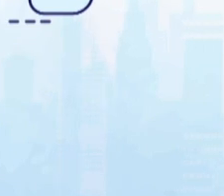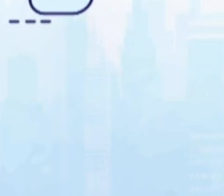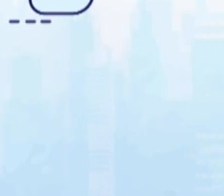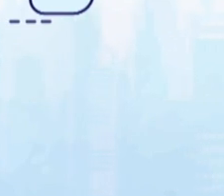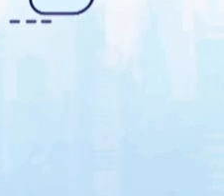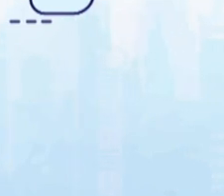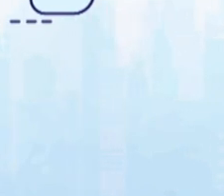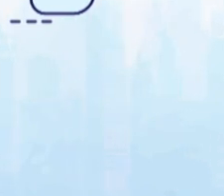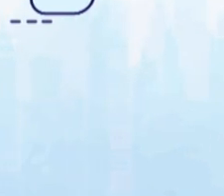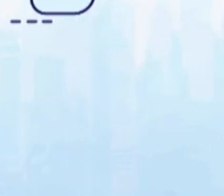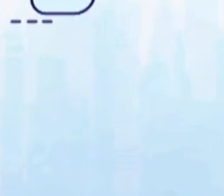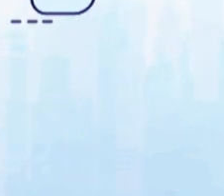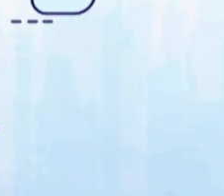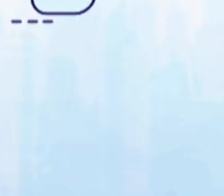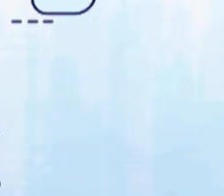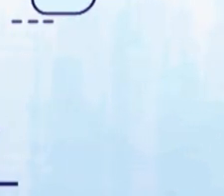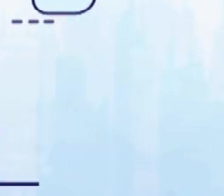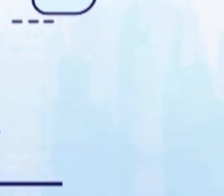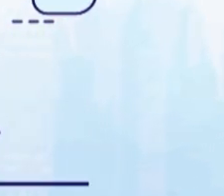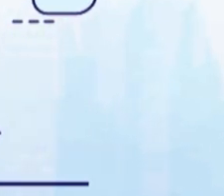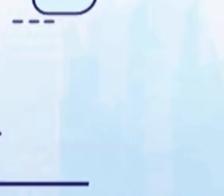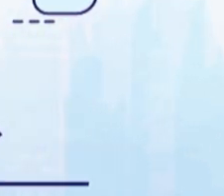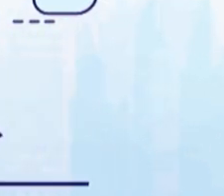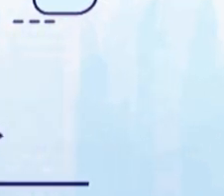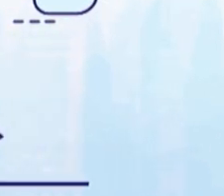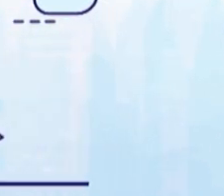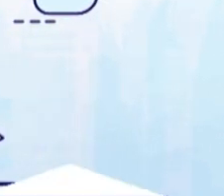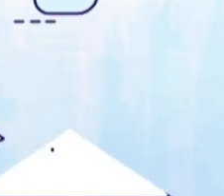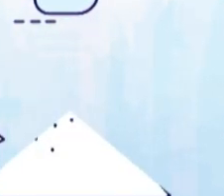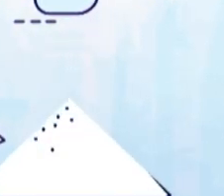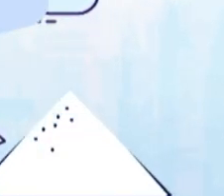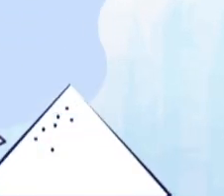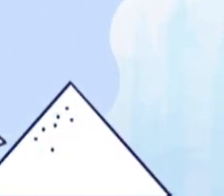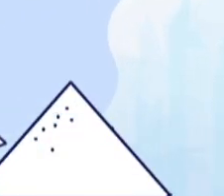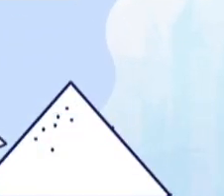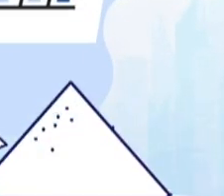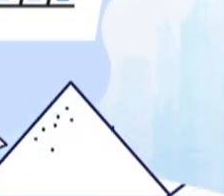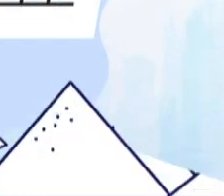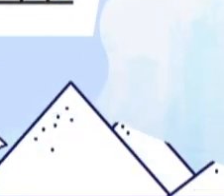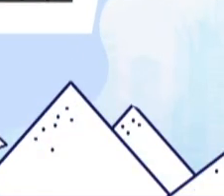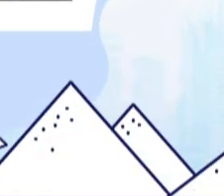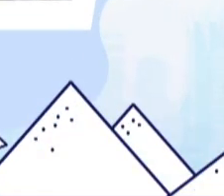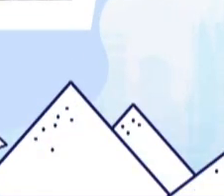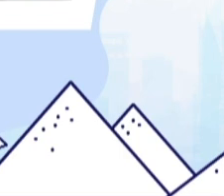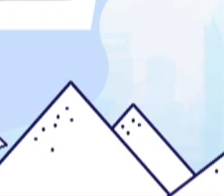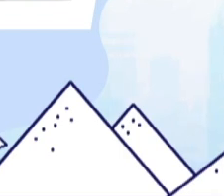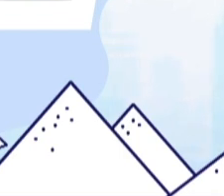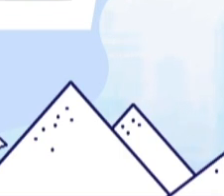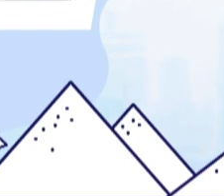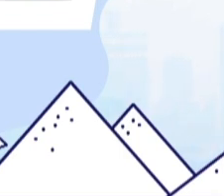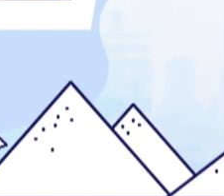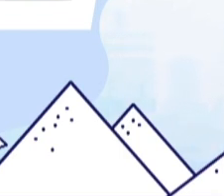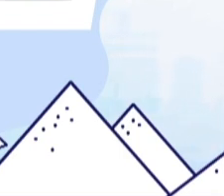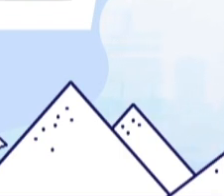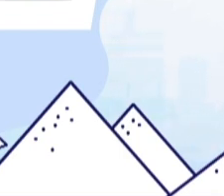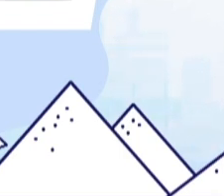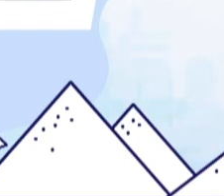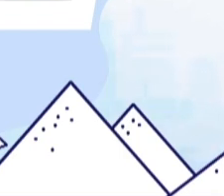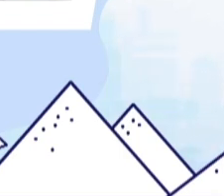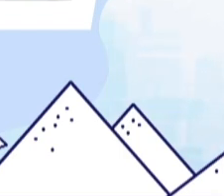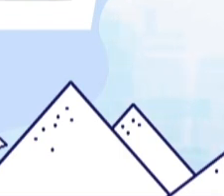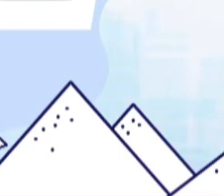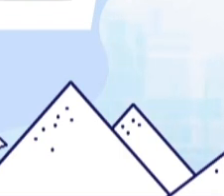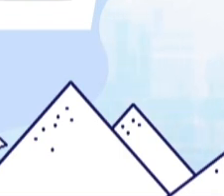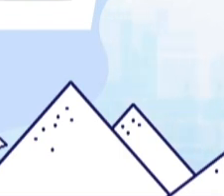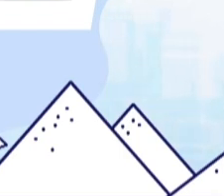arevalo junto a los ministerios correspondientes estableció un mecanismo administrativo para garantizar que la construcción de obras públicas